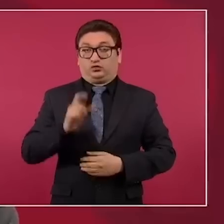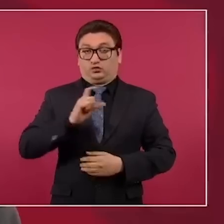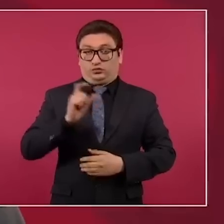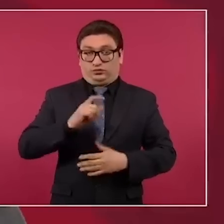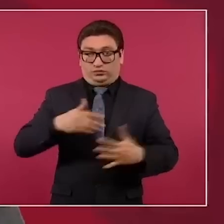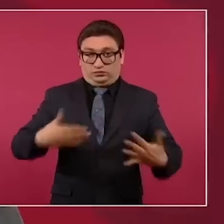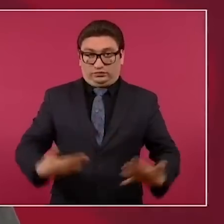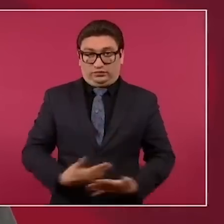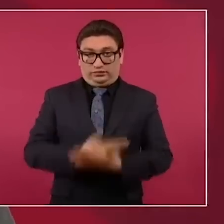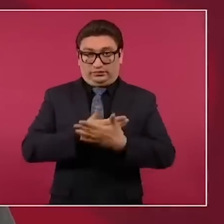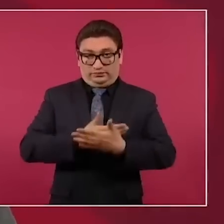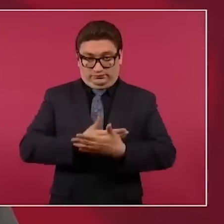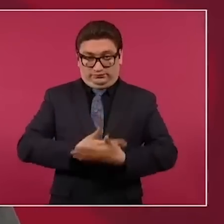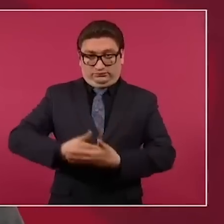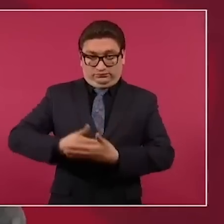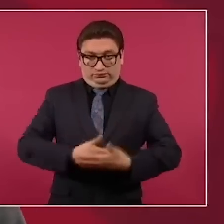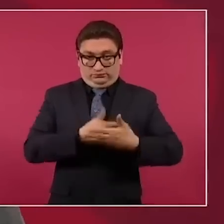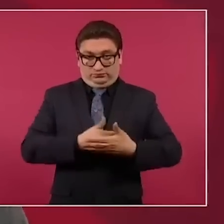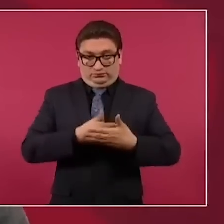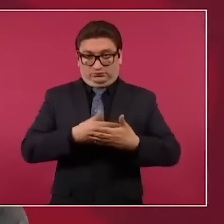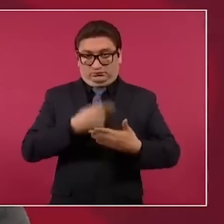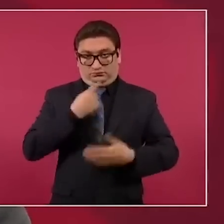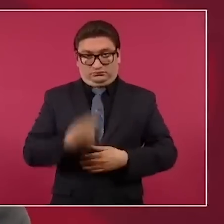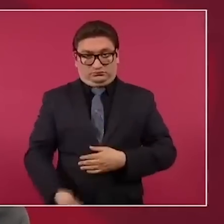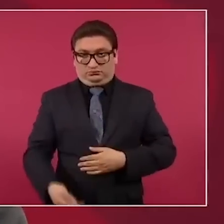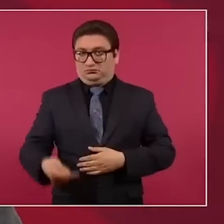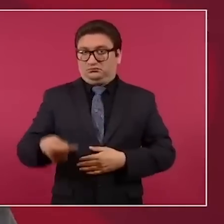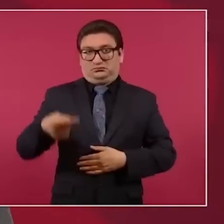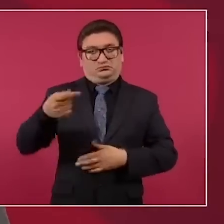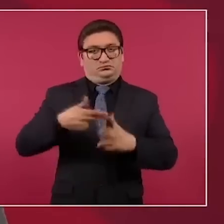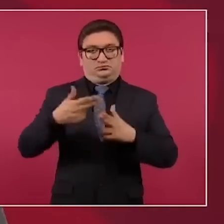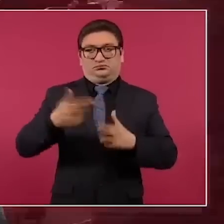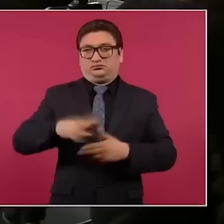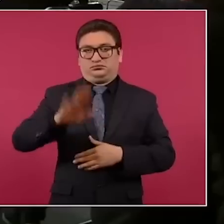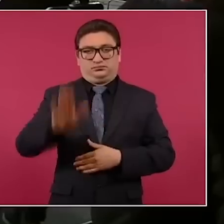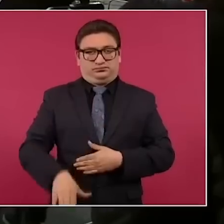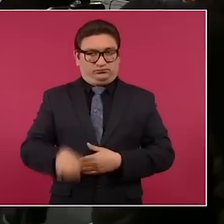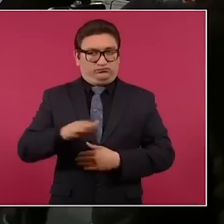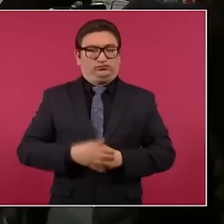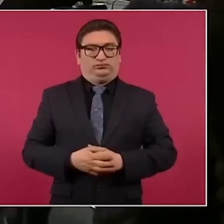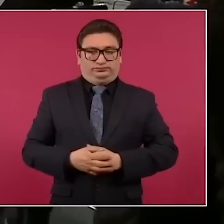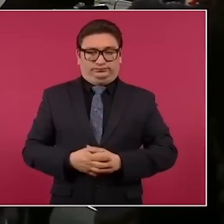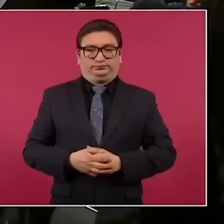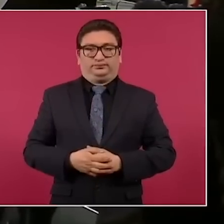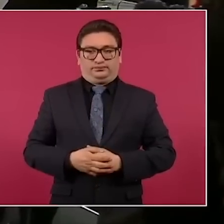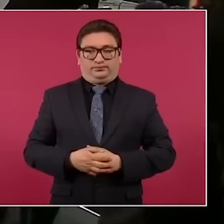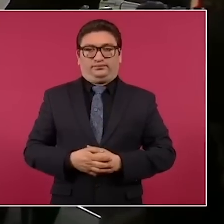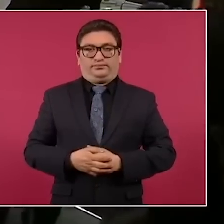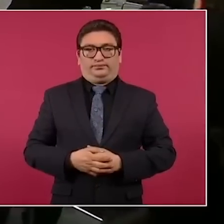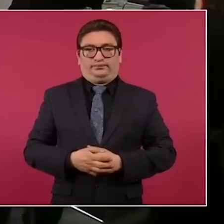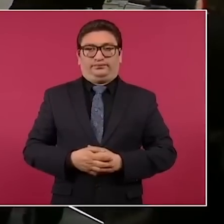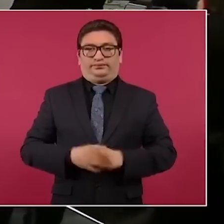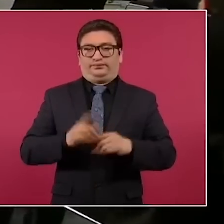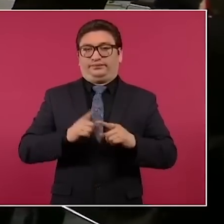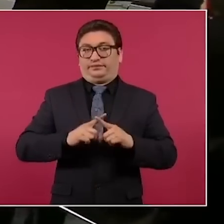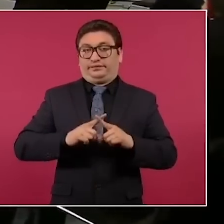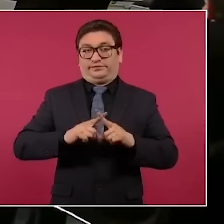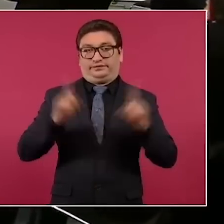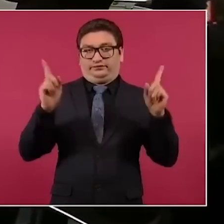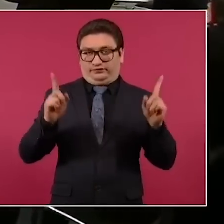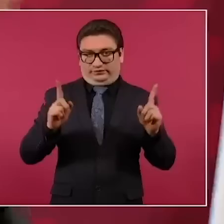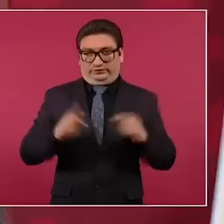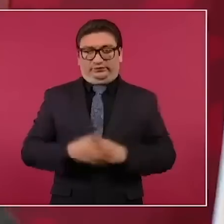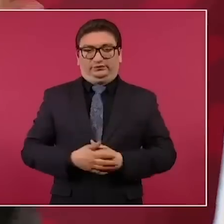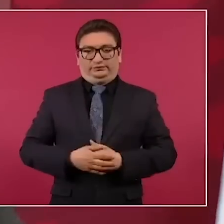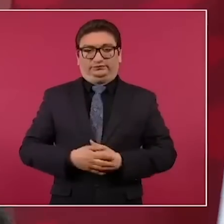nace hasta que muere, desde la cuna hasta la tumba, muy contrario a lo